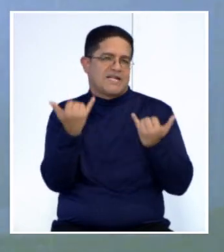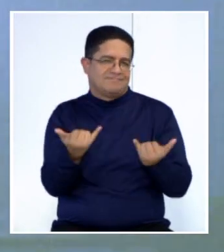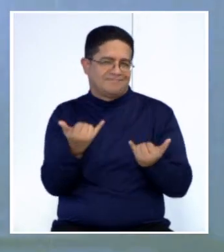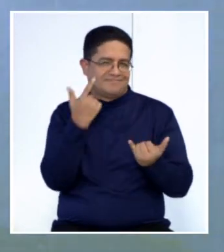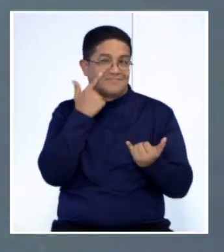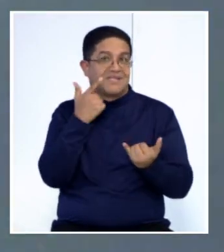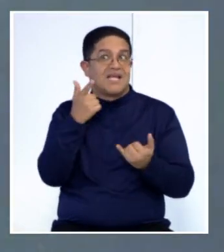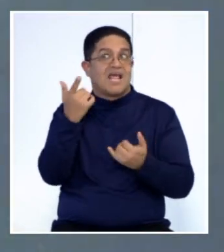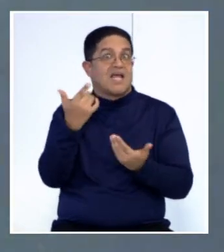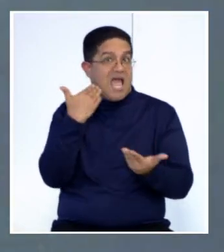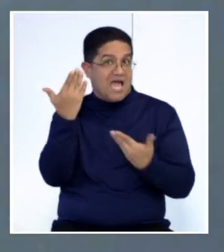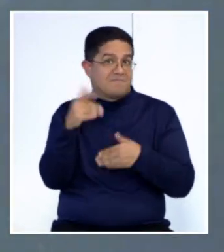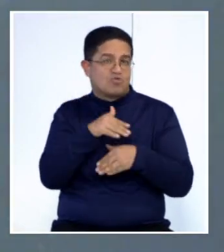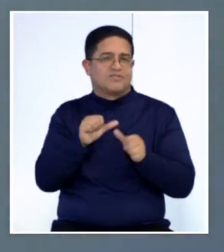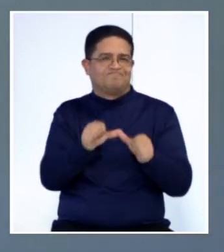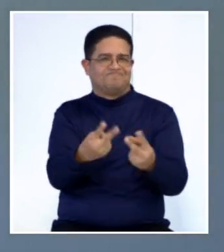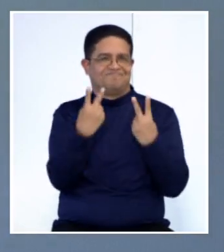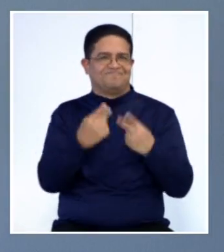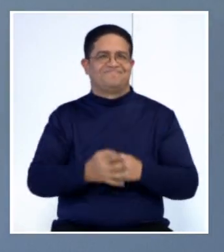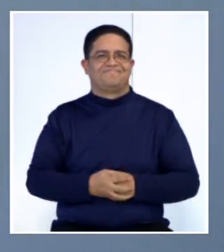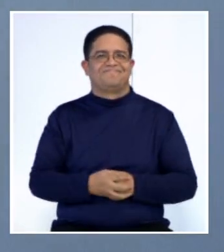estaremos respondiendo. Volvemos.